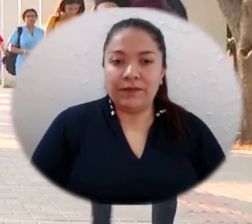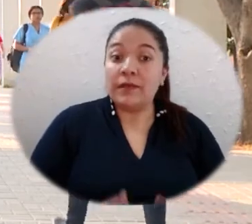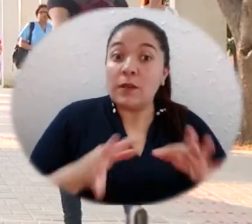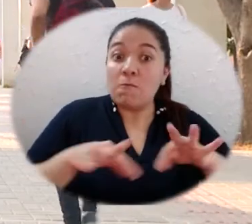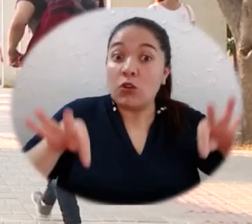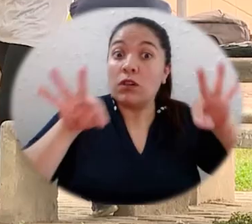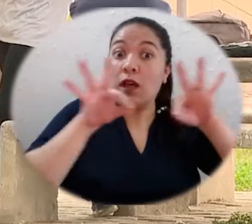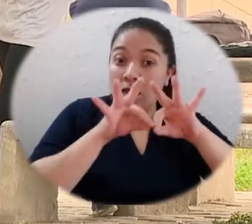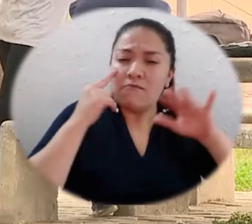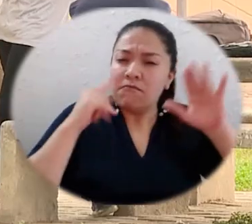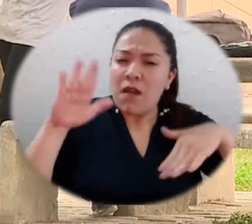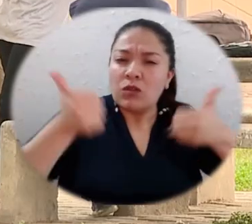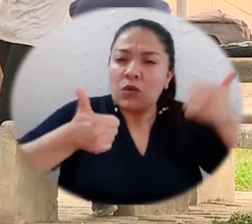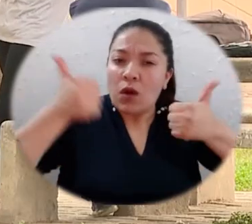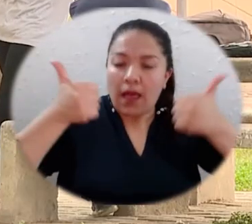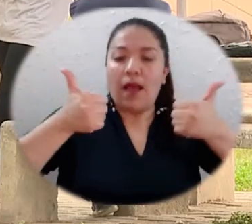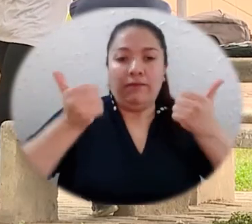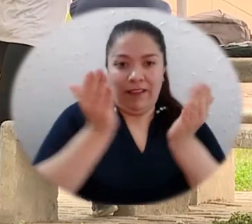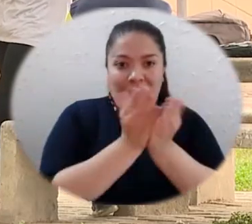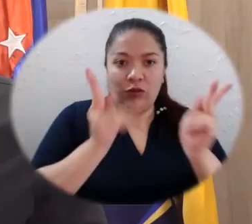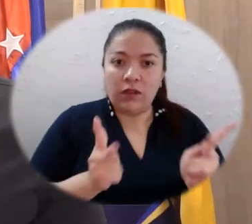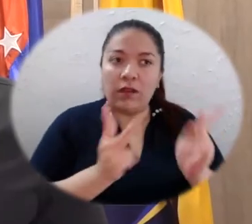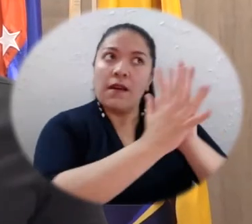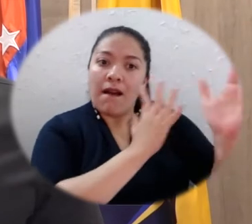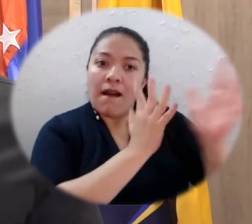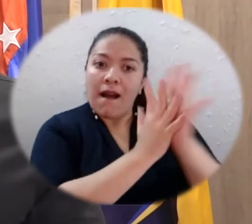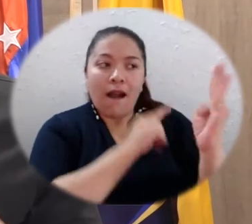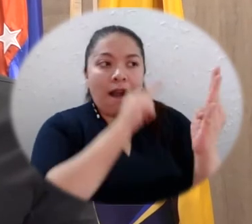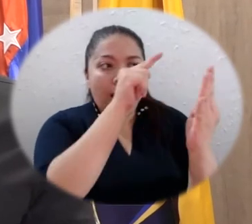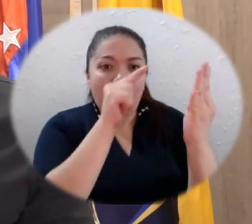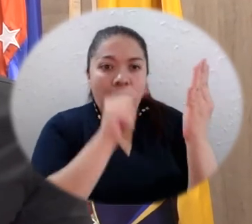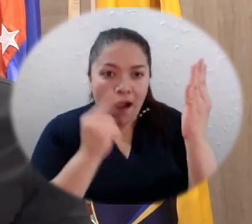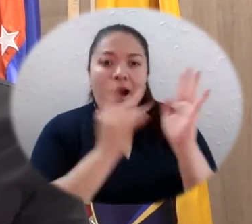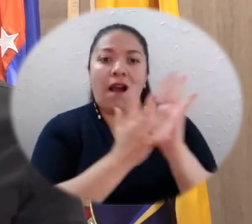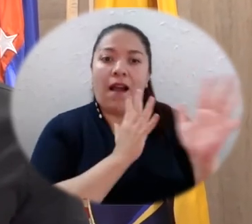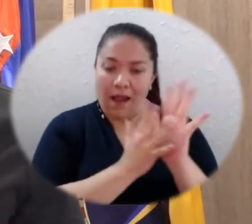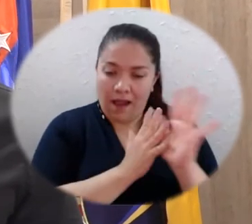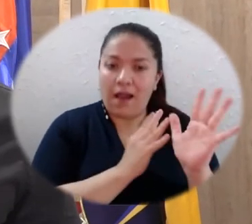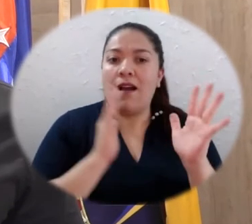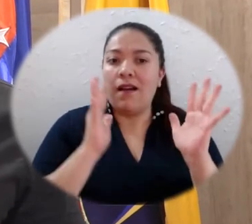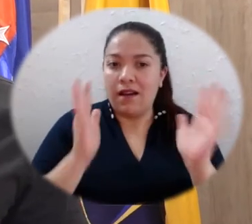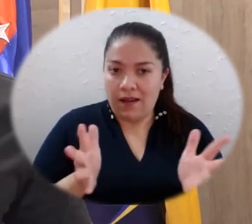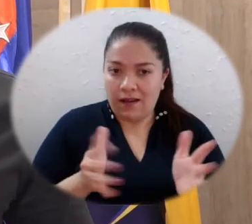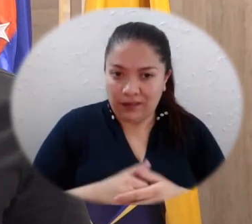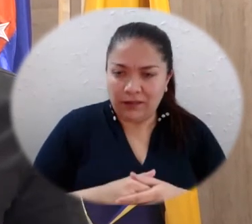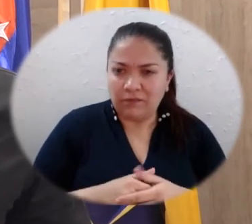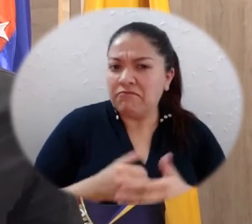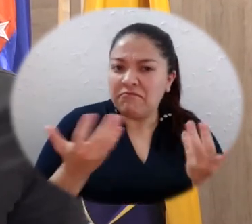La importancia no es otra, que nosotros como estudiantes de primera mano conocimos cuáles son los proyectos que tienen cada uno de ellos